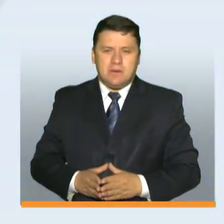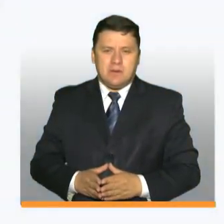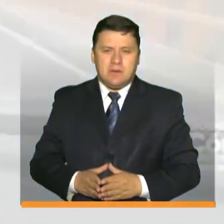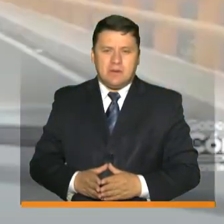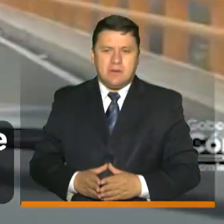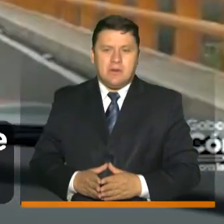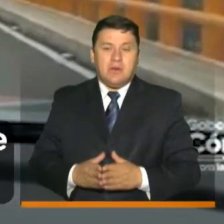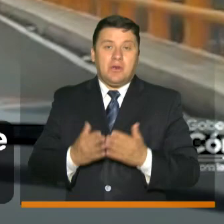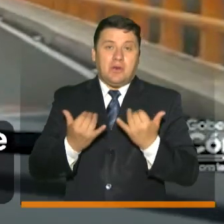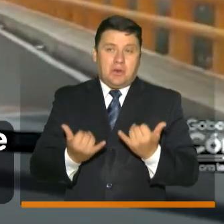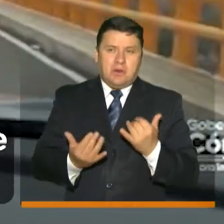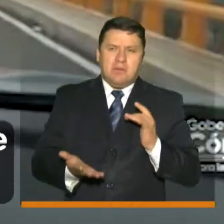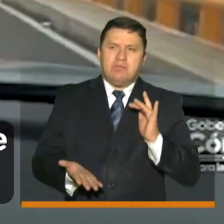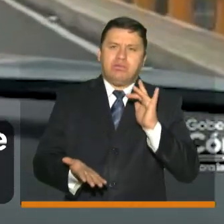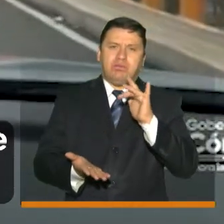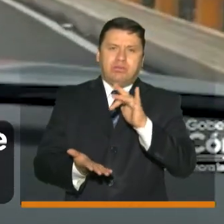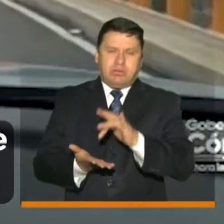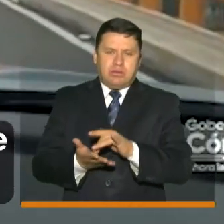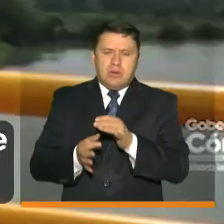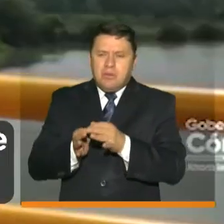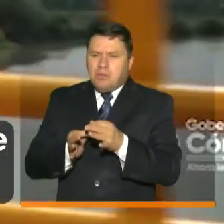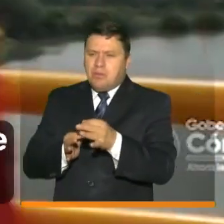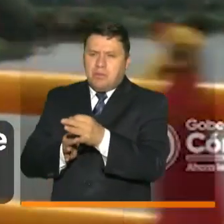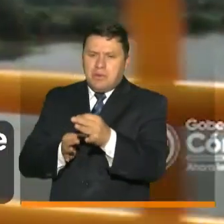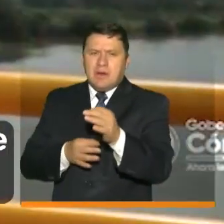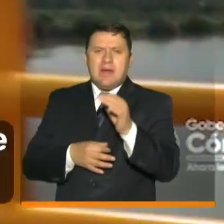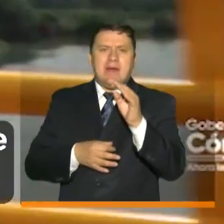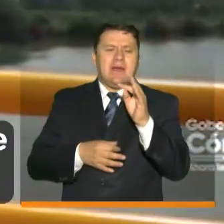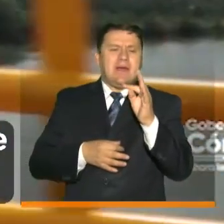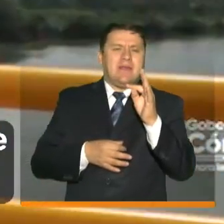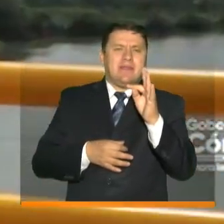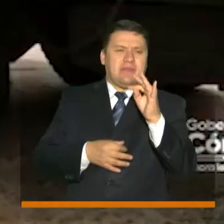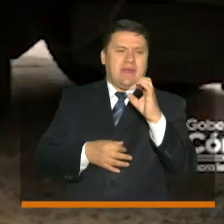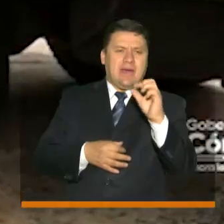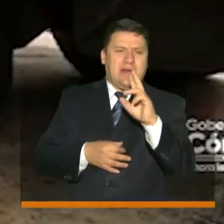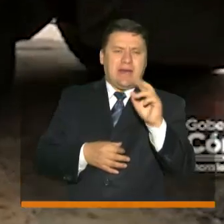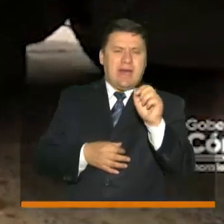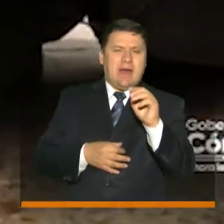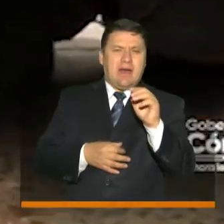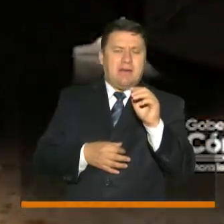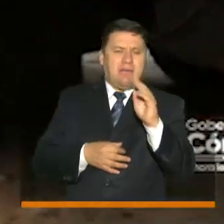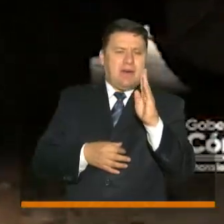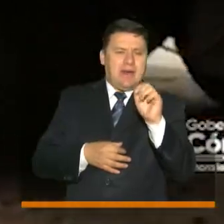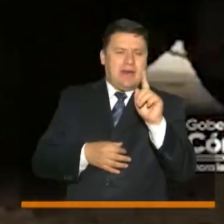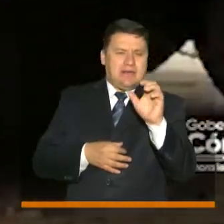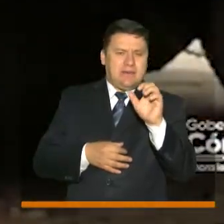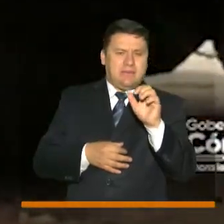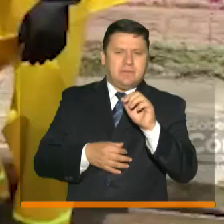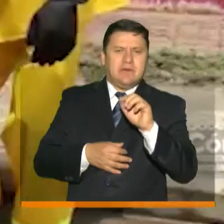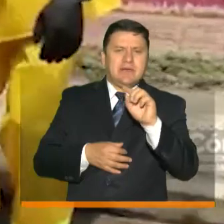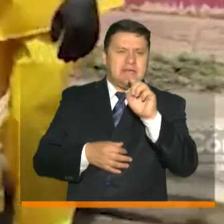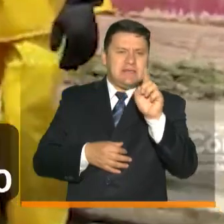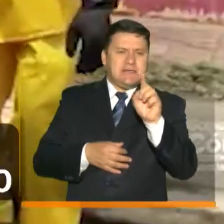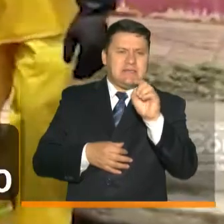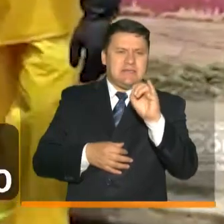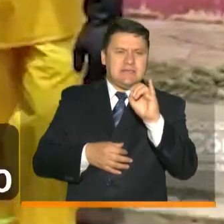hoy estuvimos en los municipios de Tierra Alta y Valencia que conforman el Alto Sinú